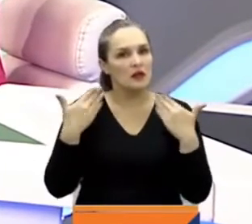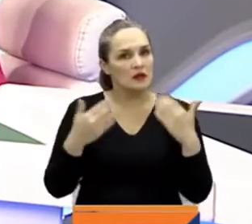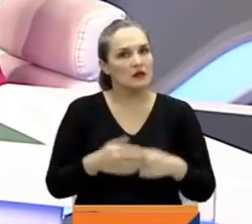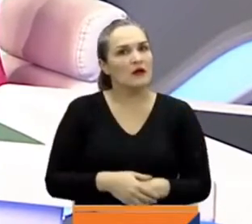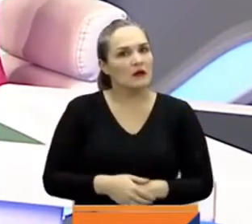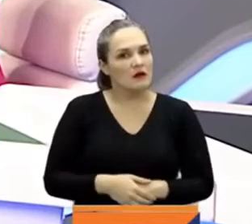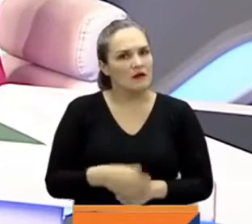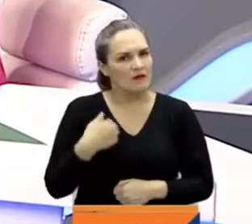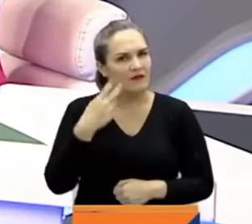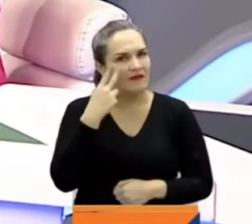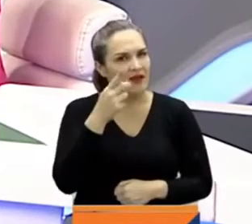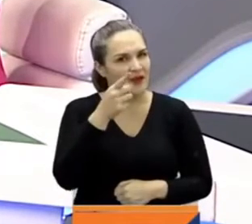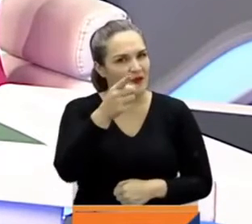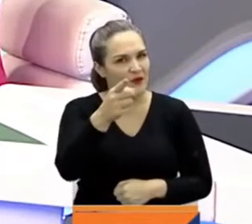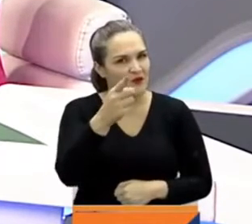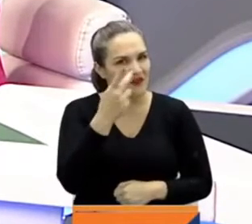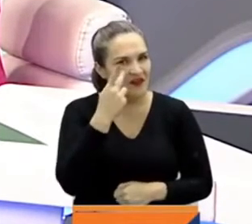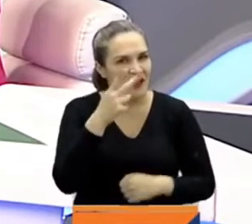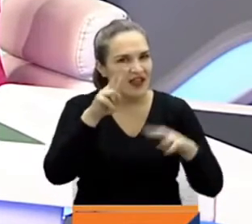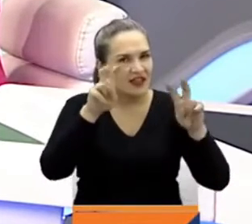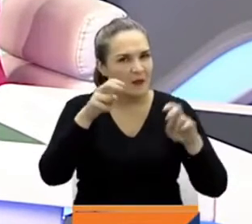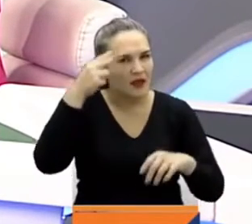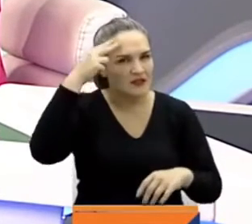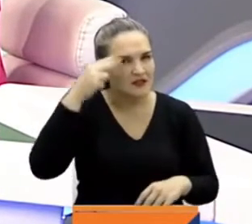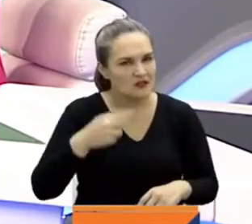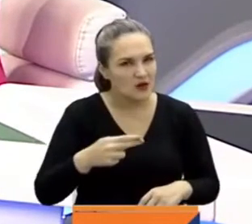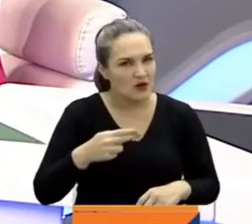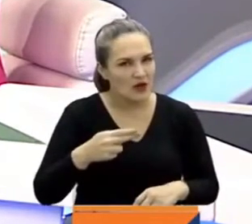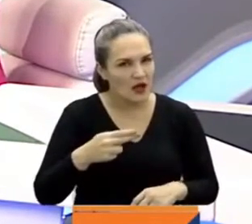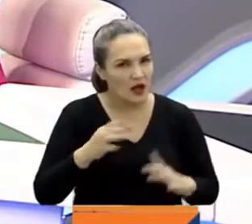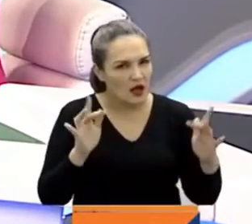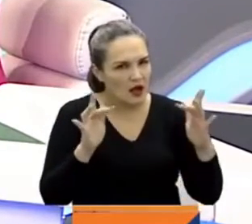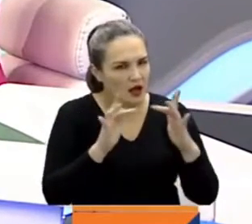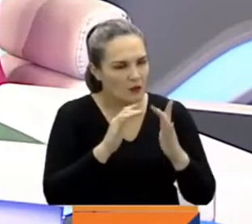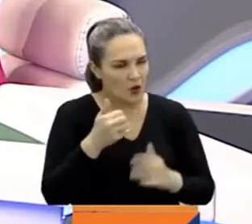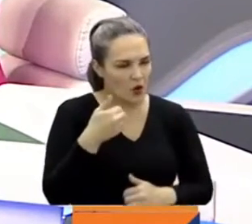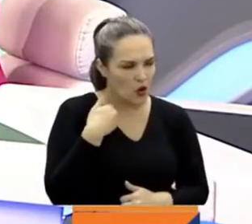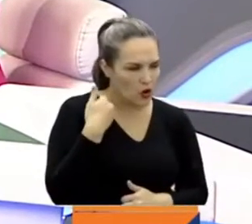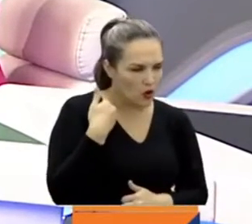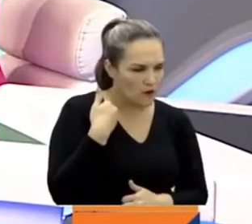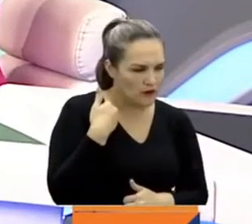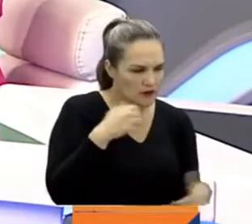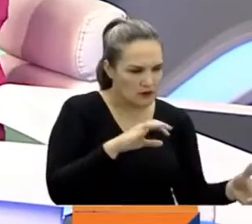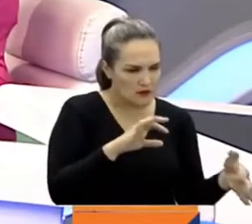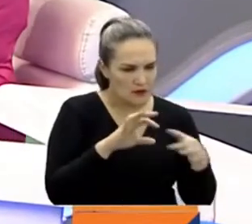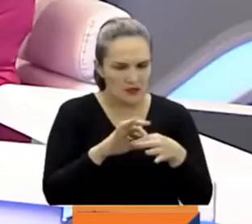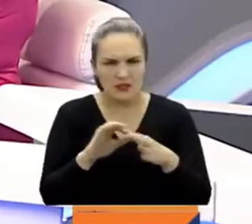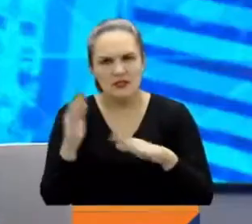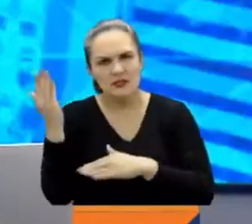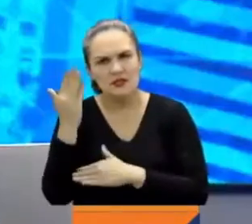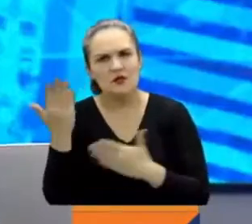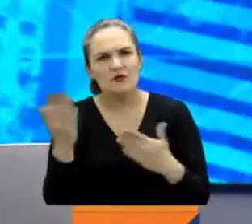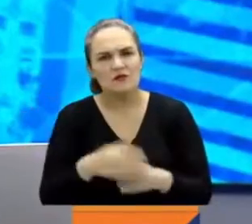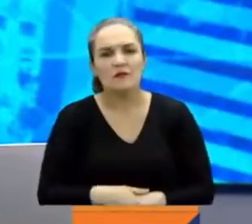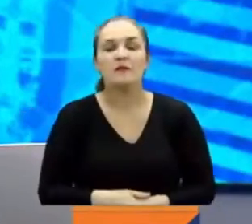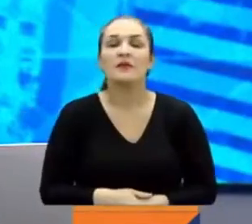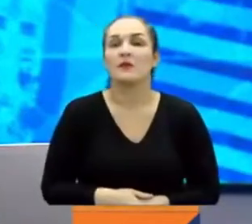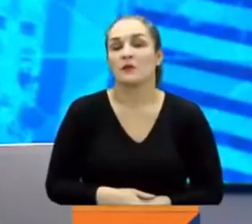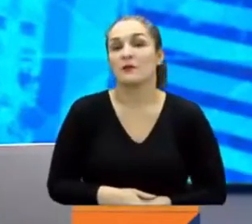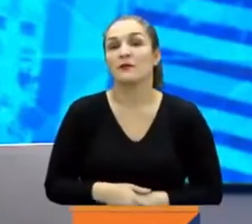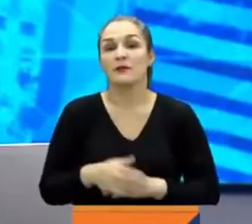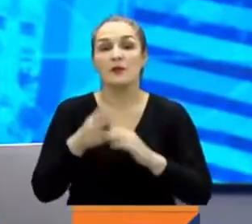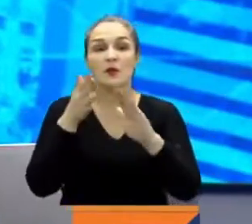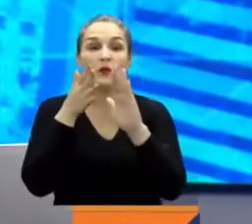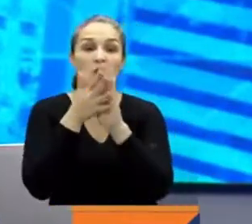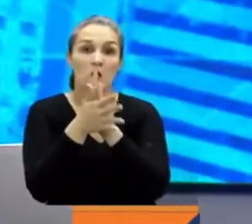noticiero, porque usted estaba pendiente de una historia que involucra a jóvenes y cine, una mezcla particular. ¿Cómo es eso? Mire, Camilo, le voy a contar, no